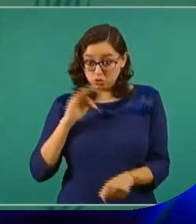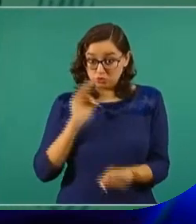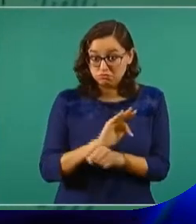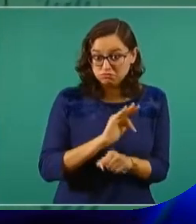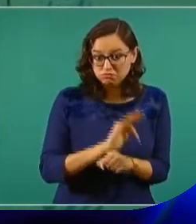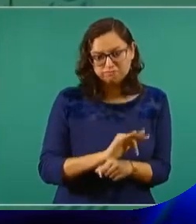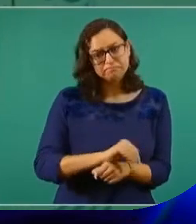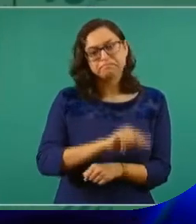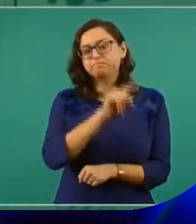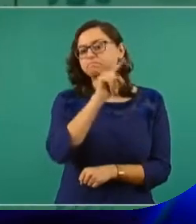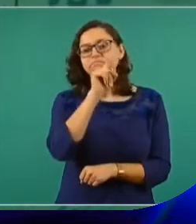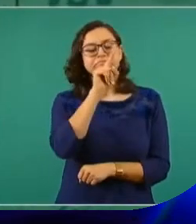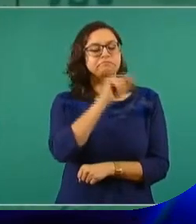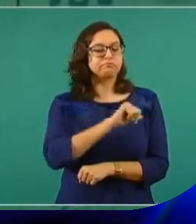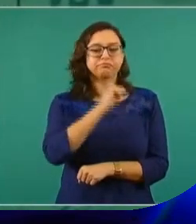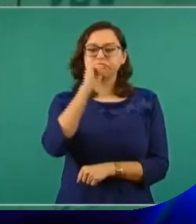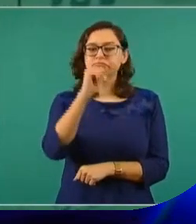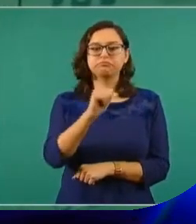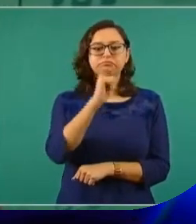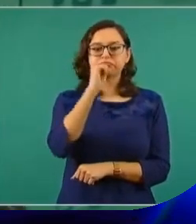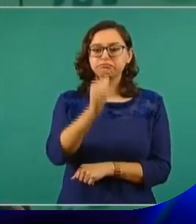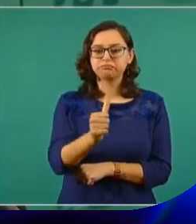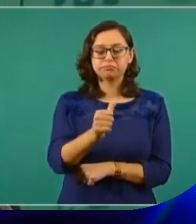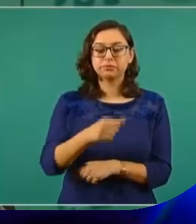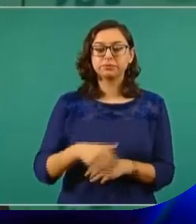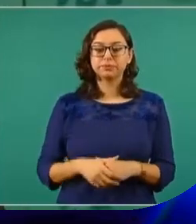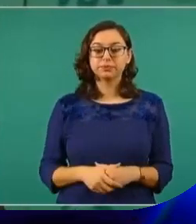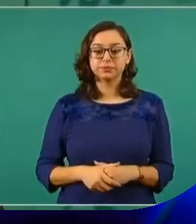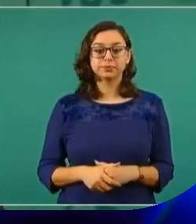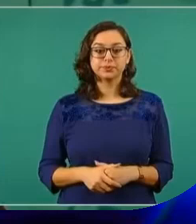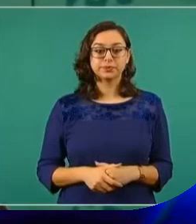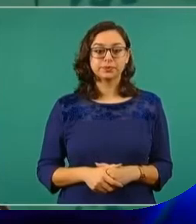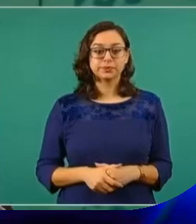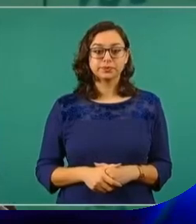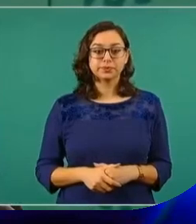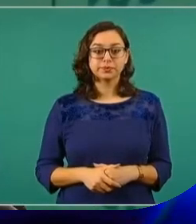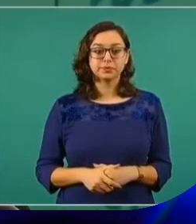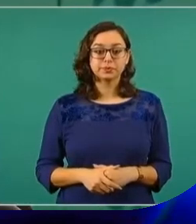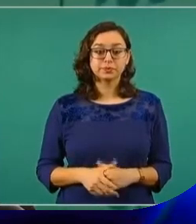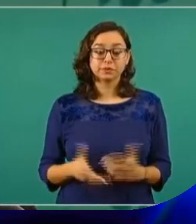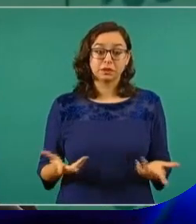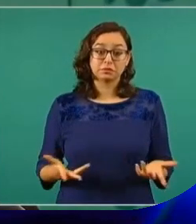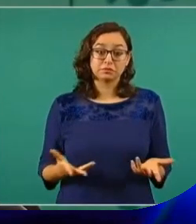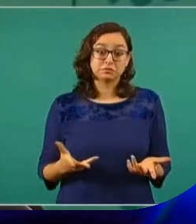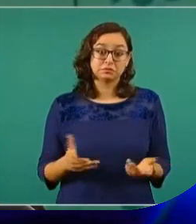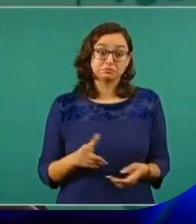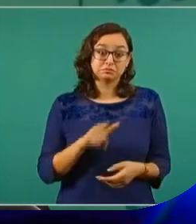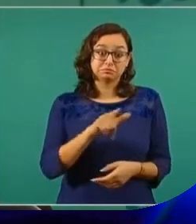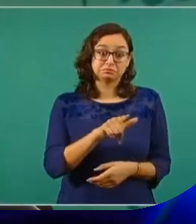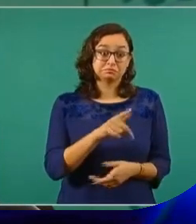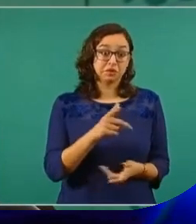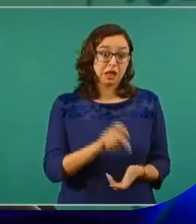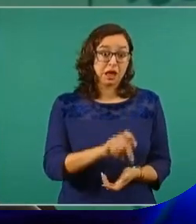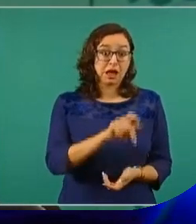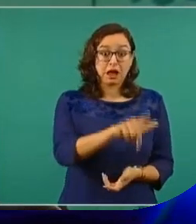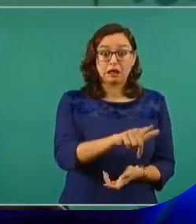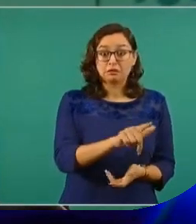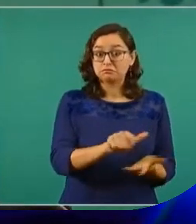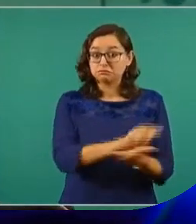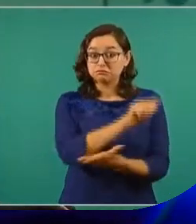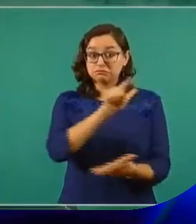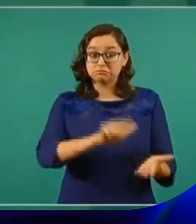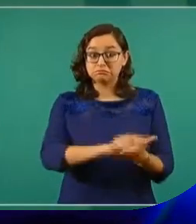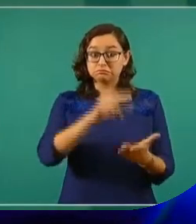Es muy claro de que el que comete un delito, sea quien sea, debe ser